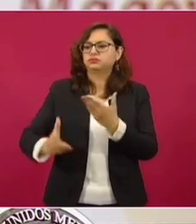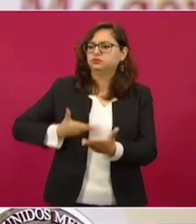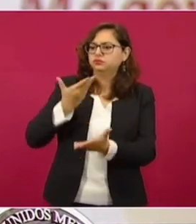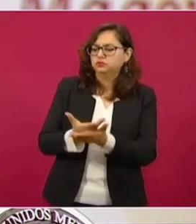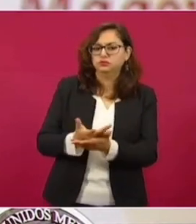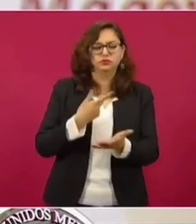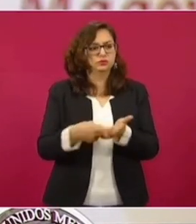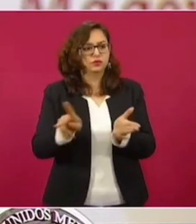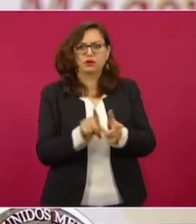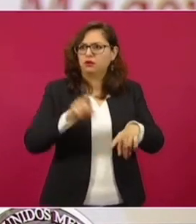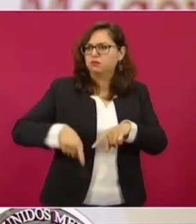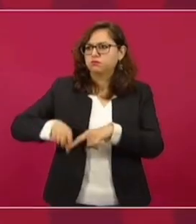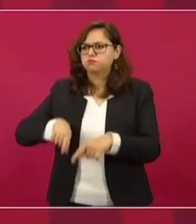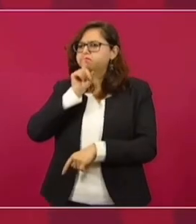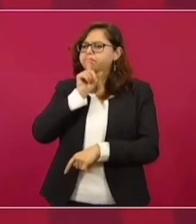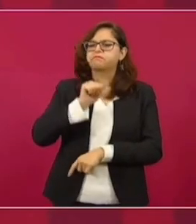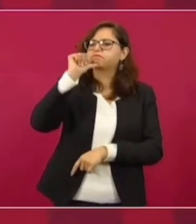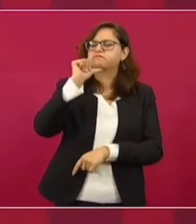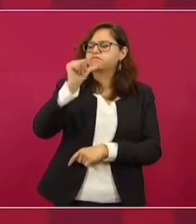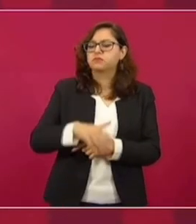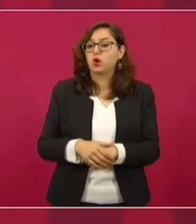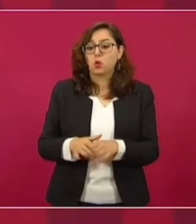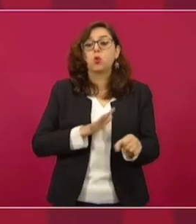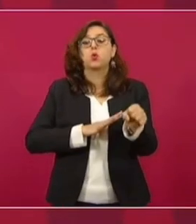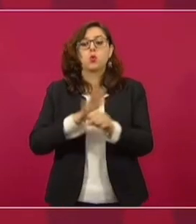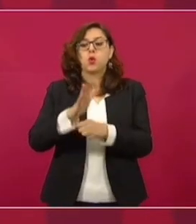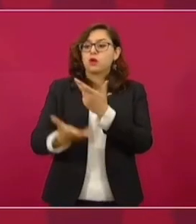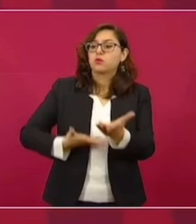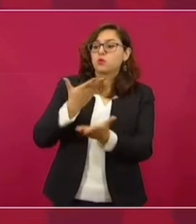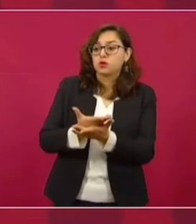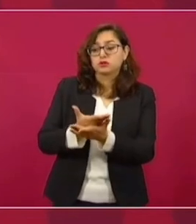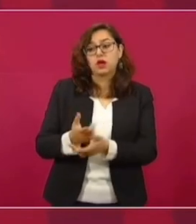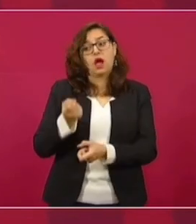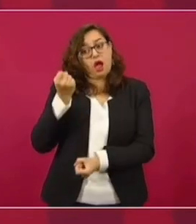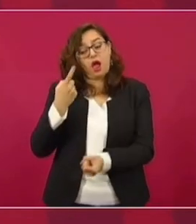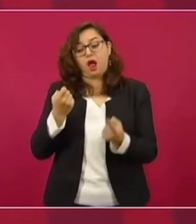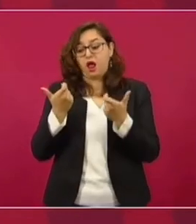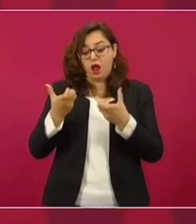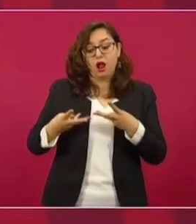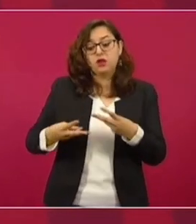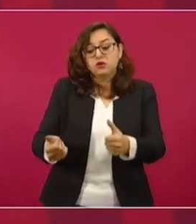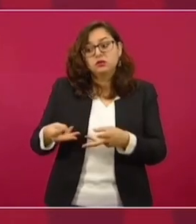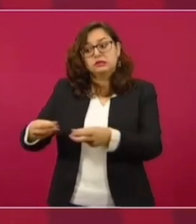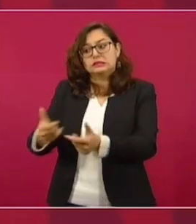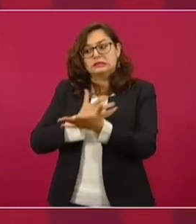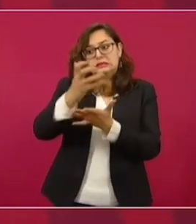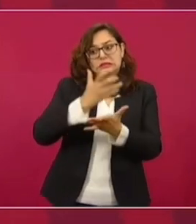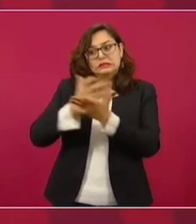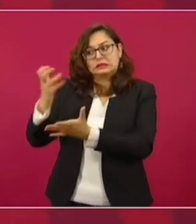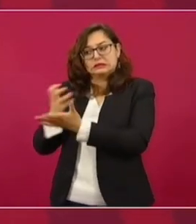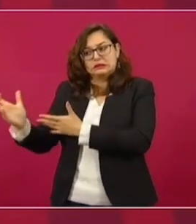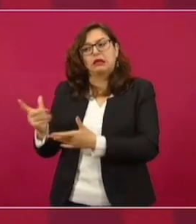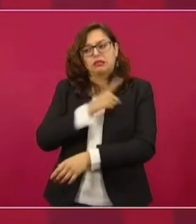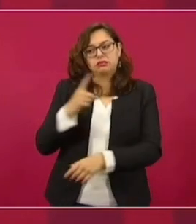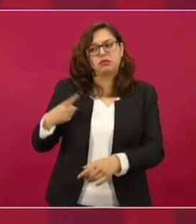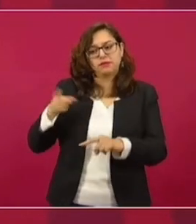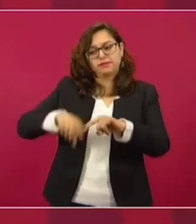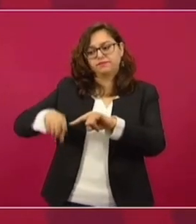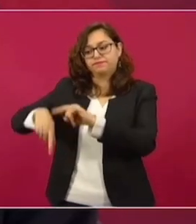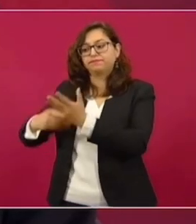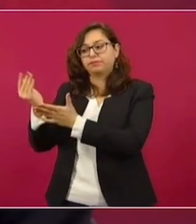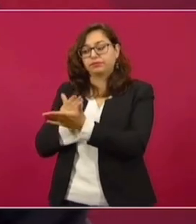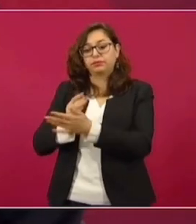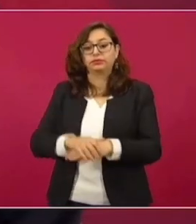reducción de plazas, simple y sencillamente, pues se analiza y se proponen ajustes de ejemplos de austeridad. Pues el alto